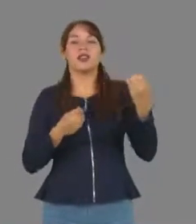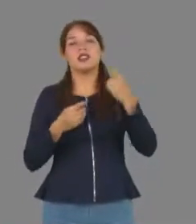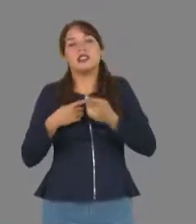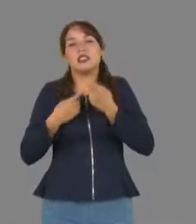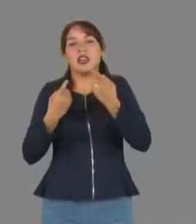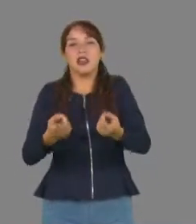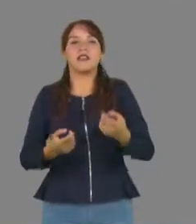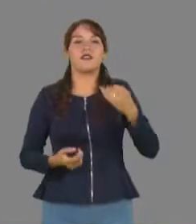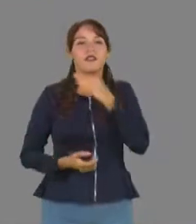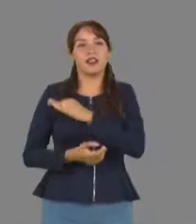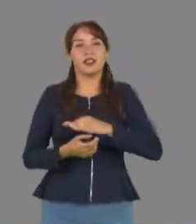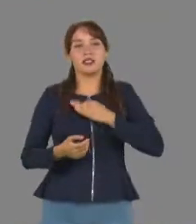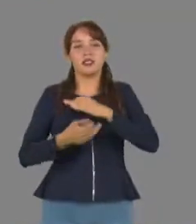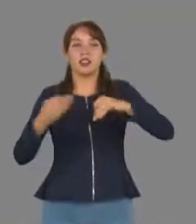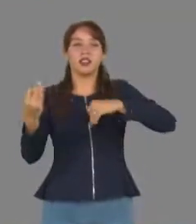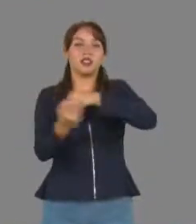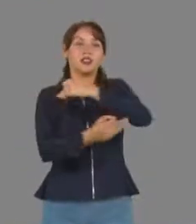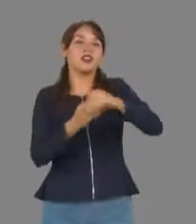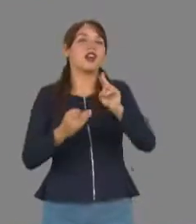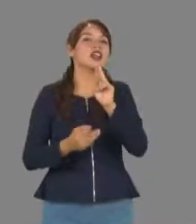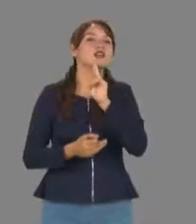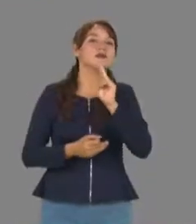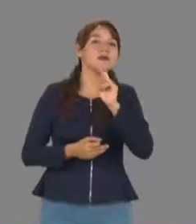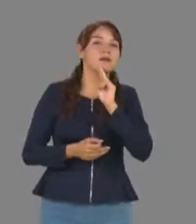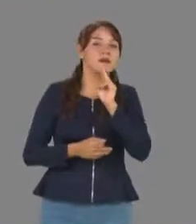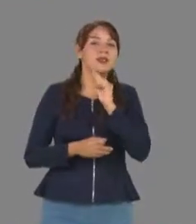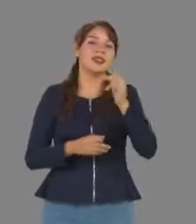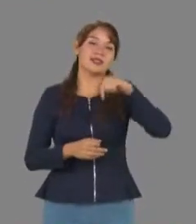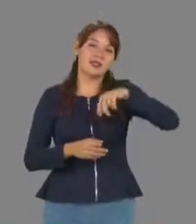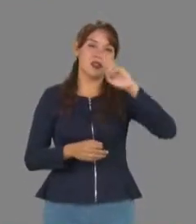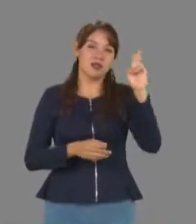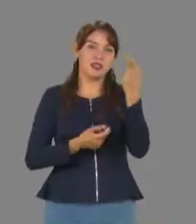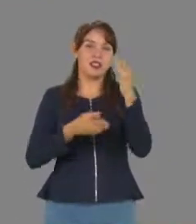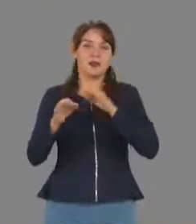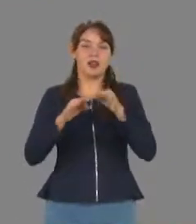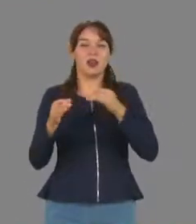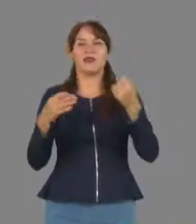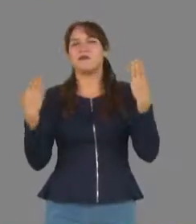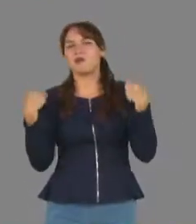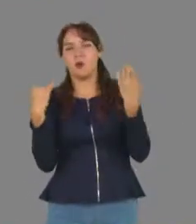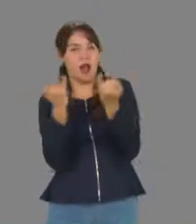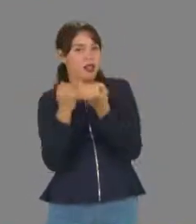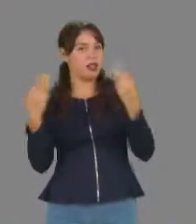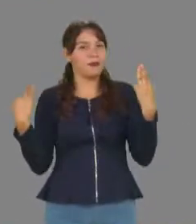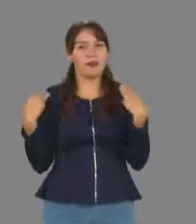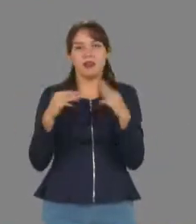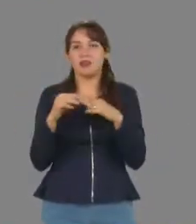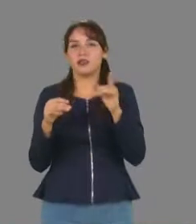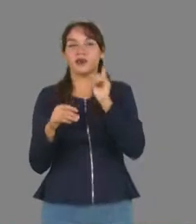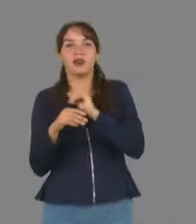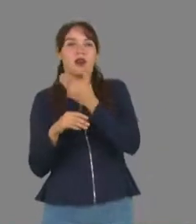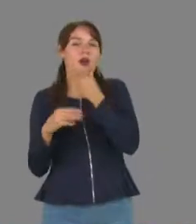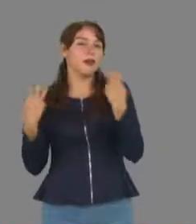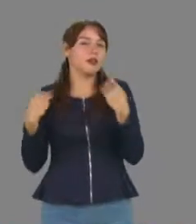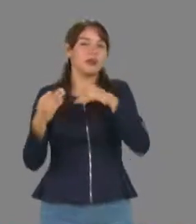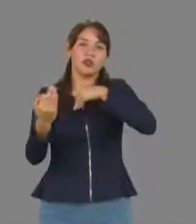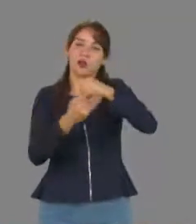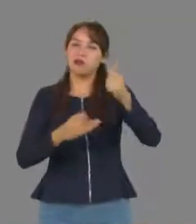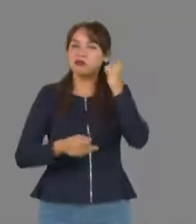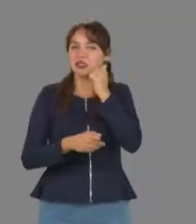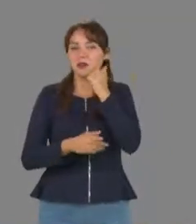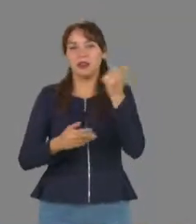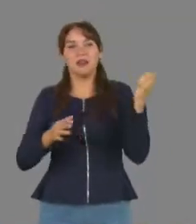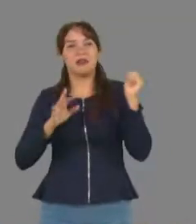calorosamente a todas nuestras madres universitarias, así como a las maestras y maestros que con su diario quehacer,